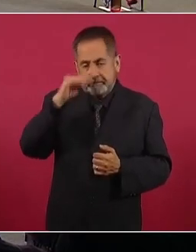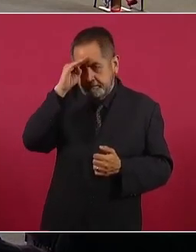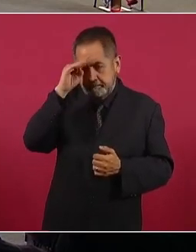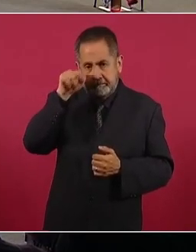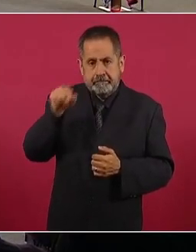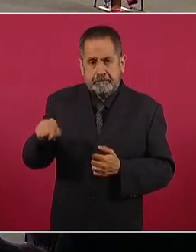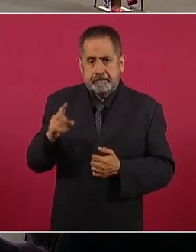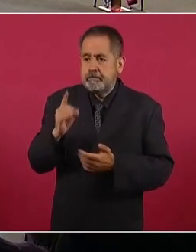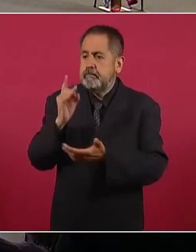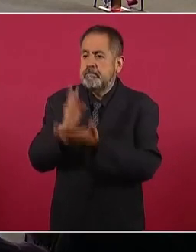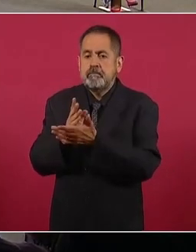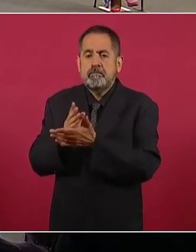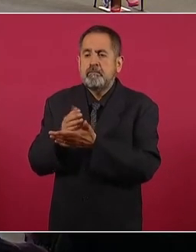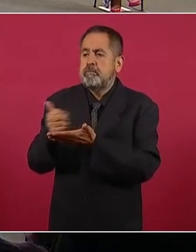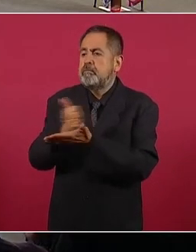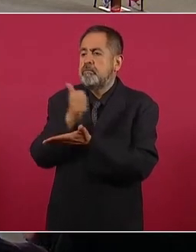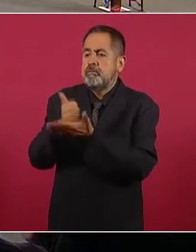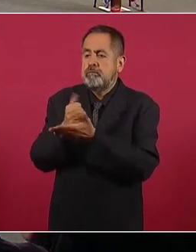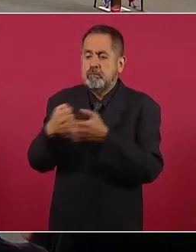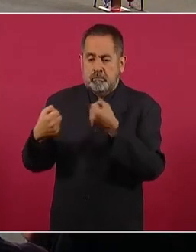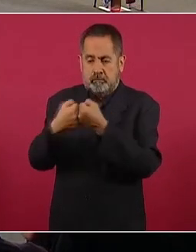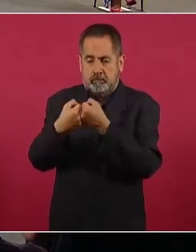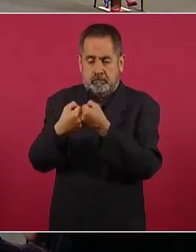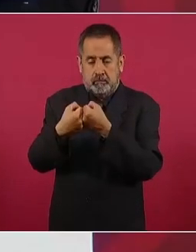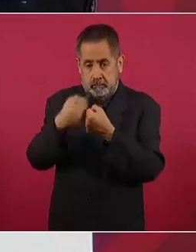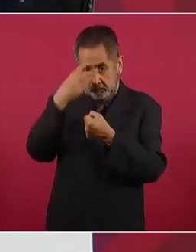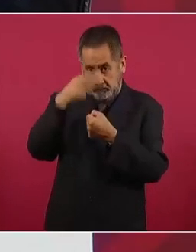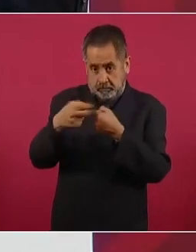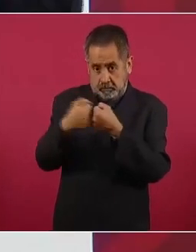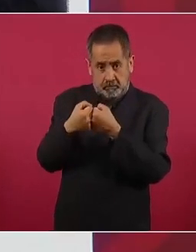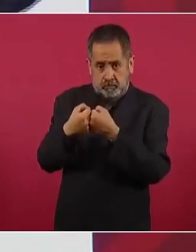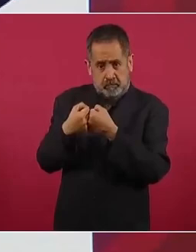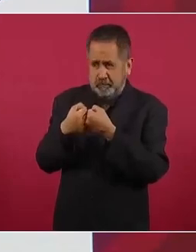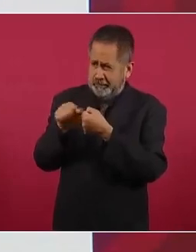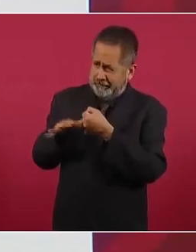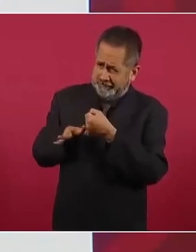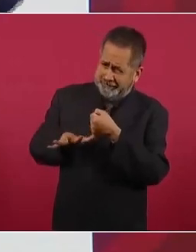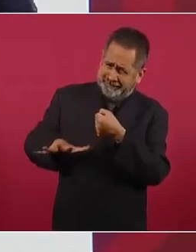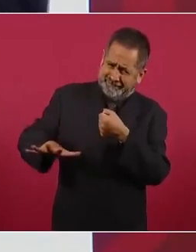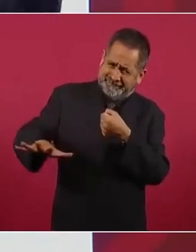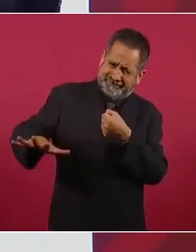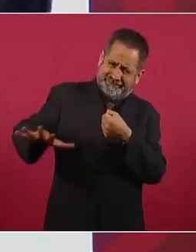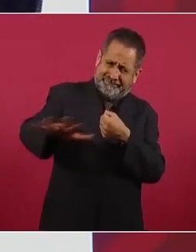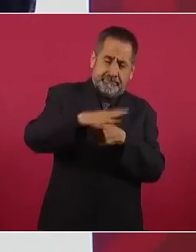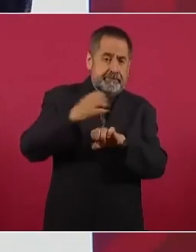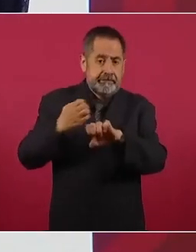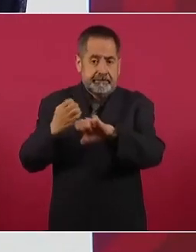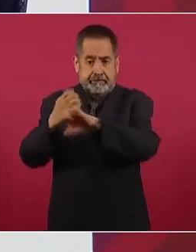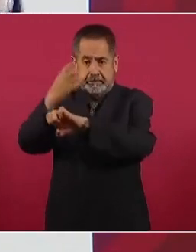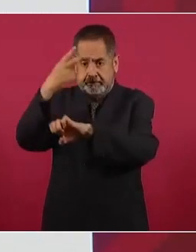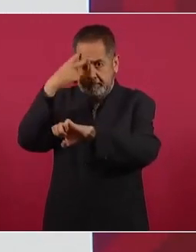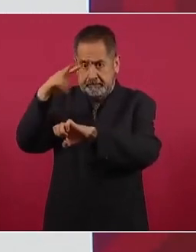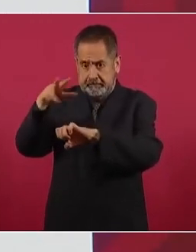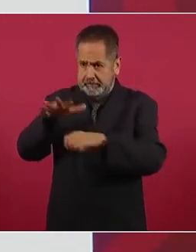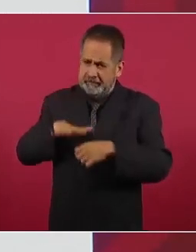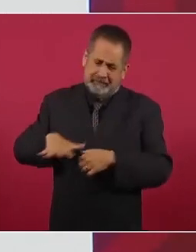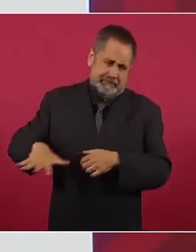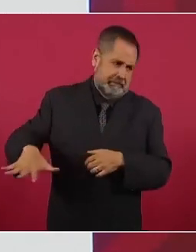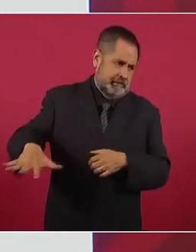sólo es la zona conurbana a la Ciudad de México. No, tiene